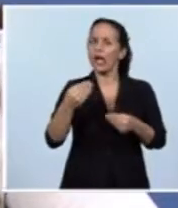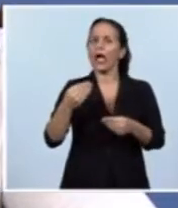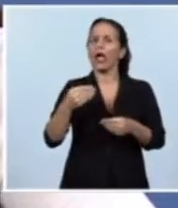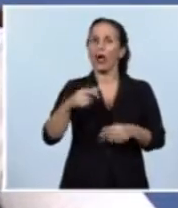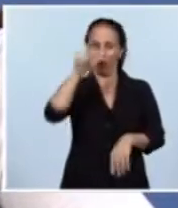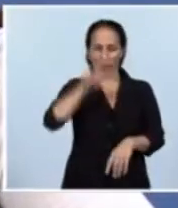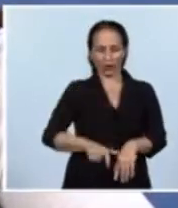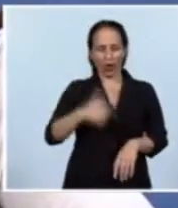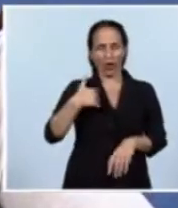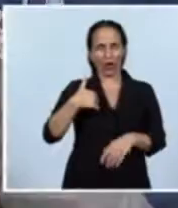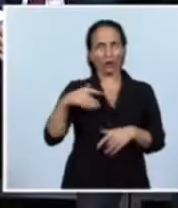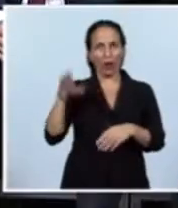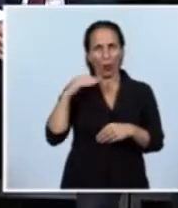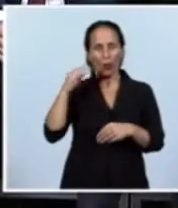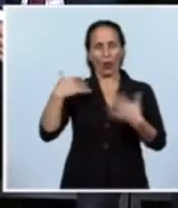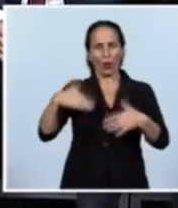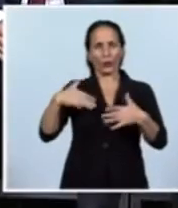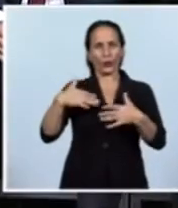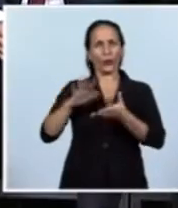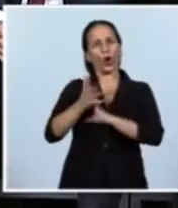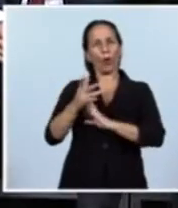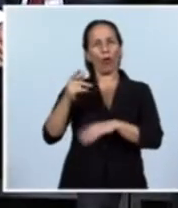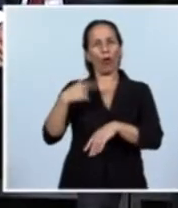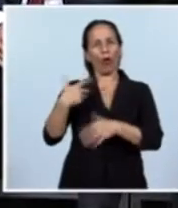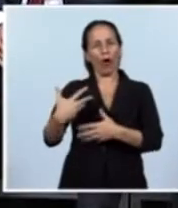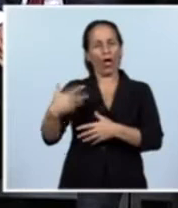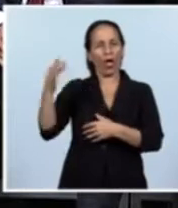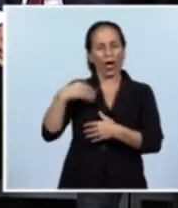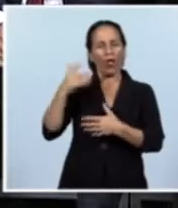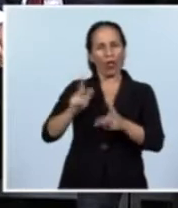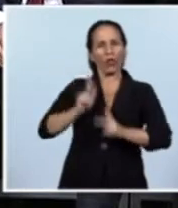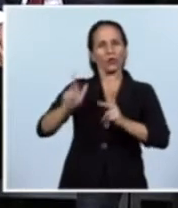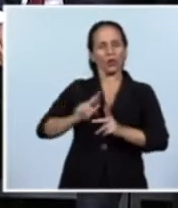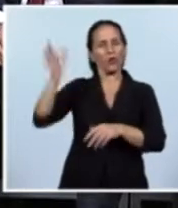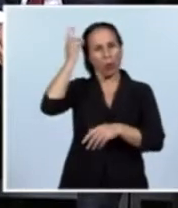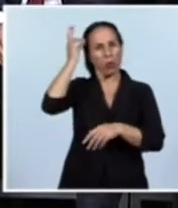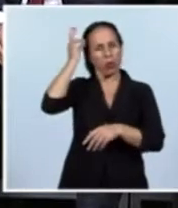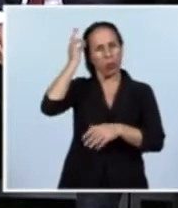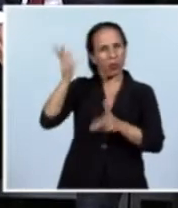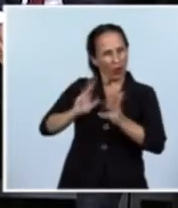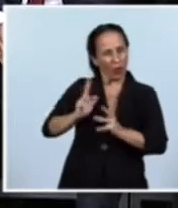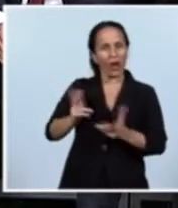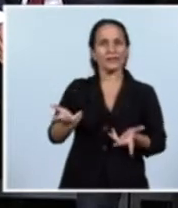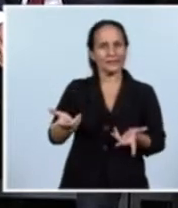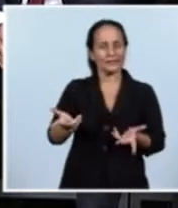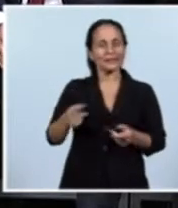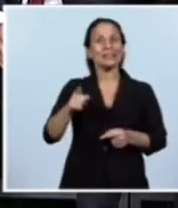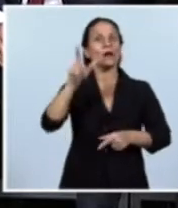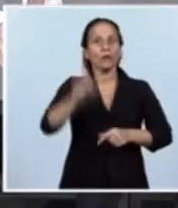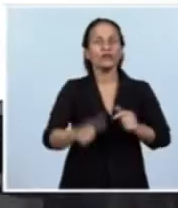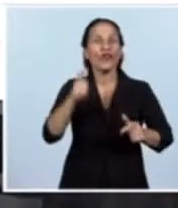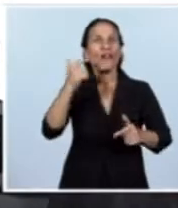sobre la cabeza de los argentinos y fundamentalmente sobre las expectativas económicas de los argentinos. que si no